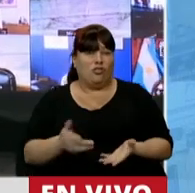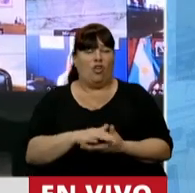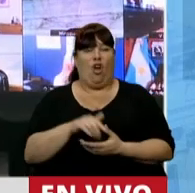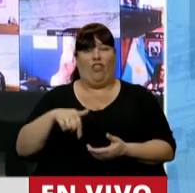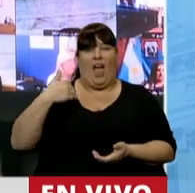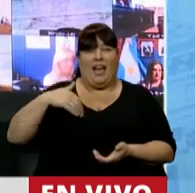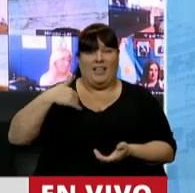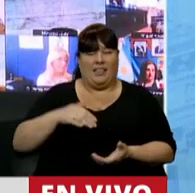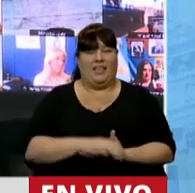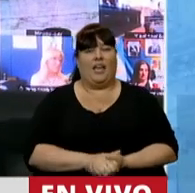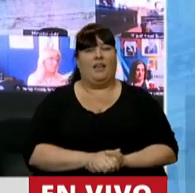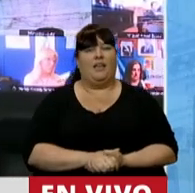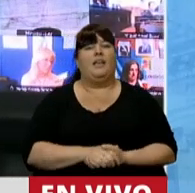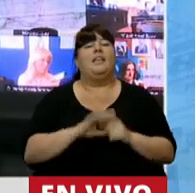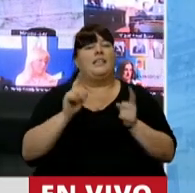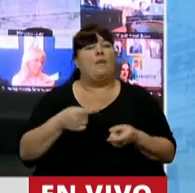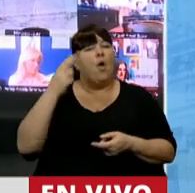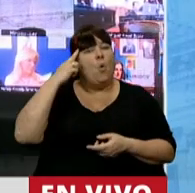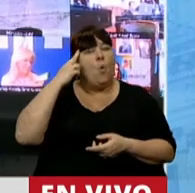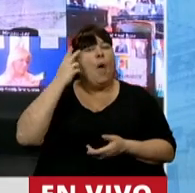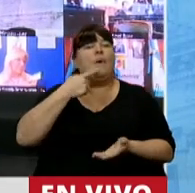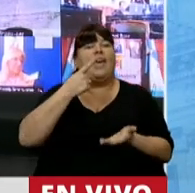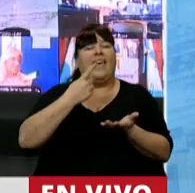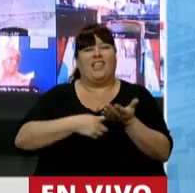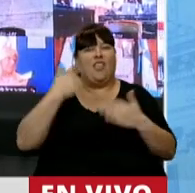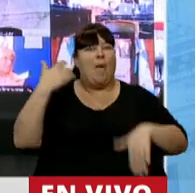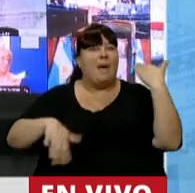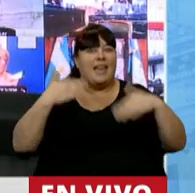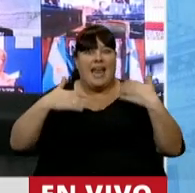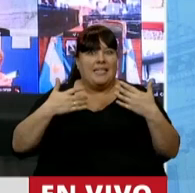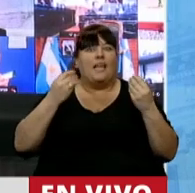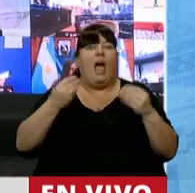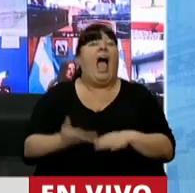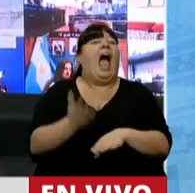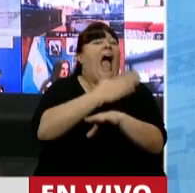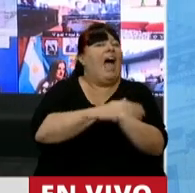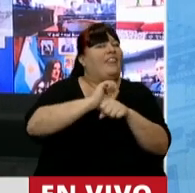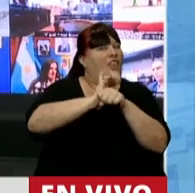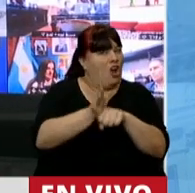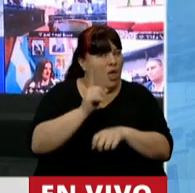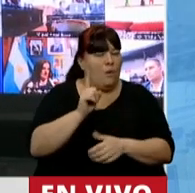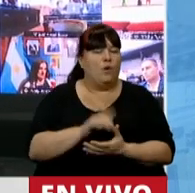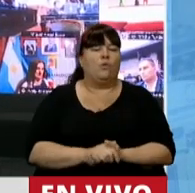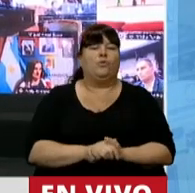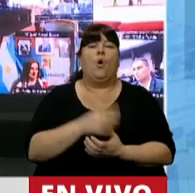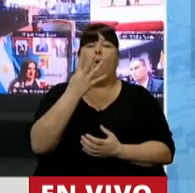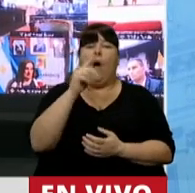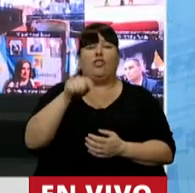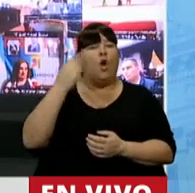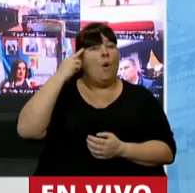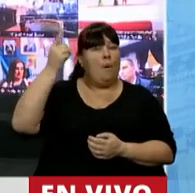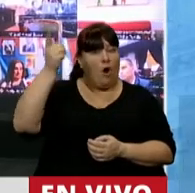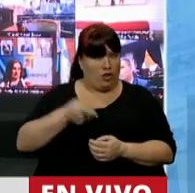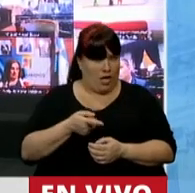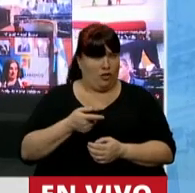situación de la Argentina y las nueve emergencias con las que nos enfrentamos aún antes de la pandemia. Ese 4,9